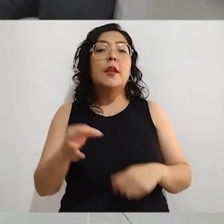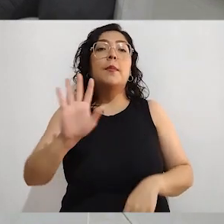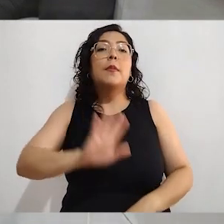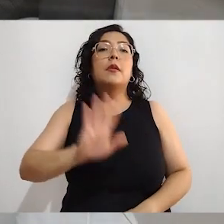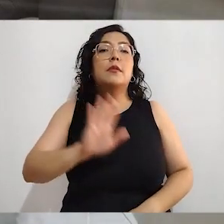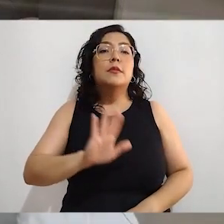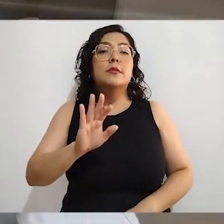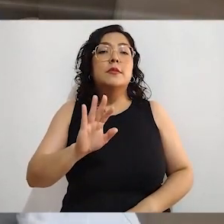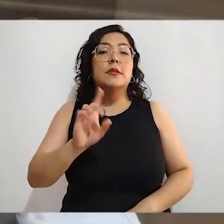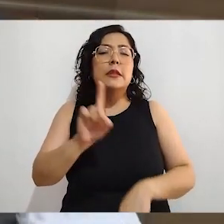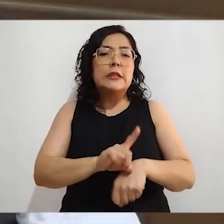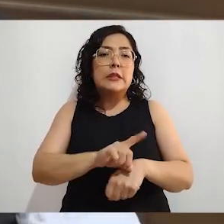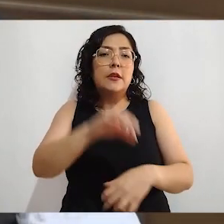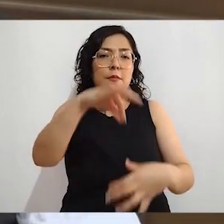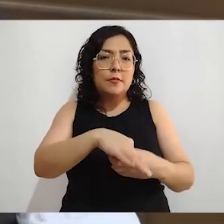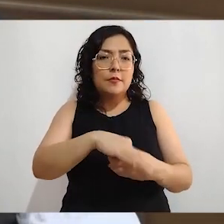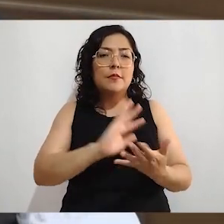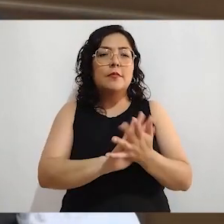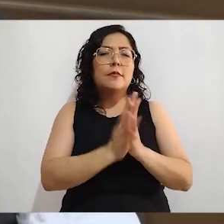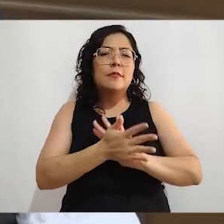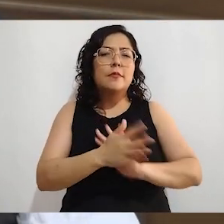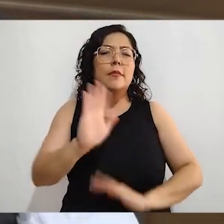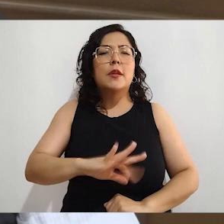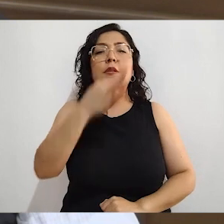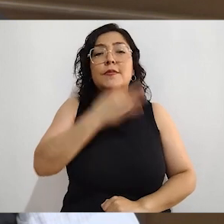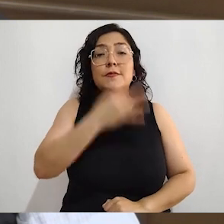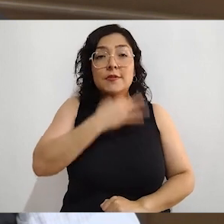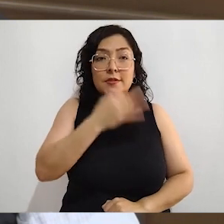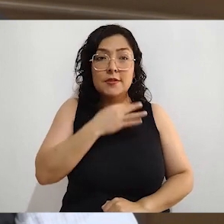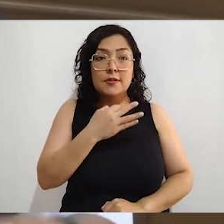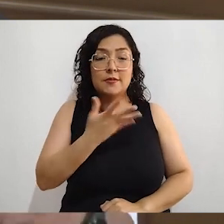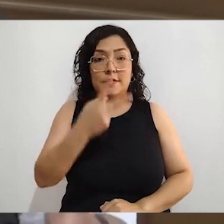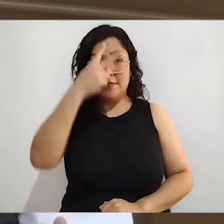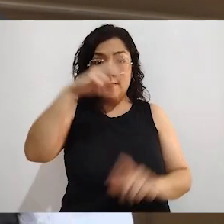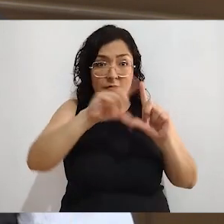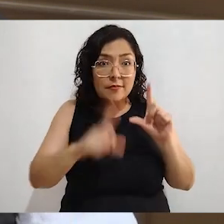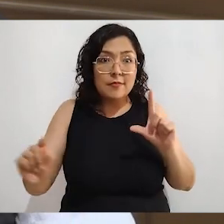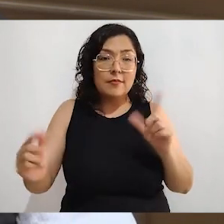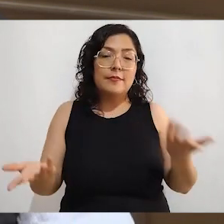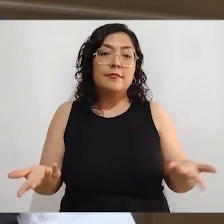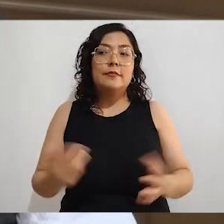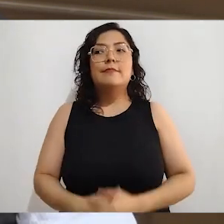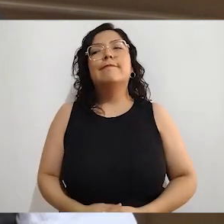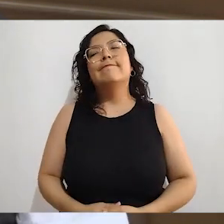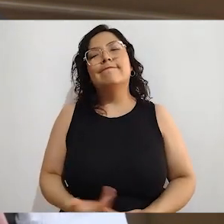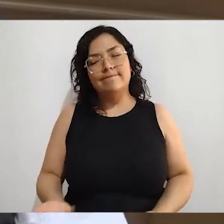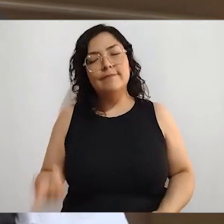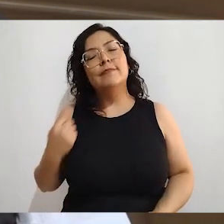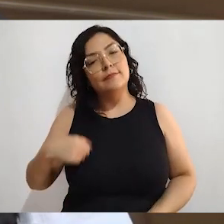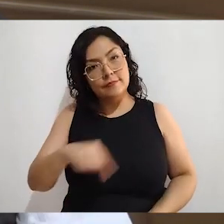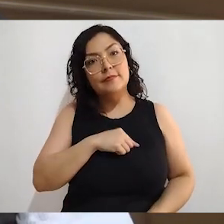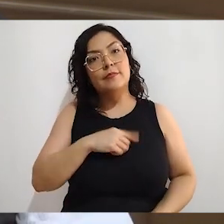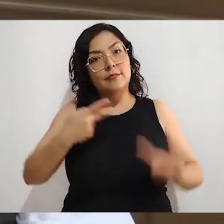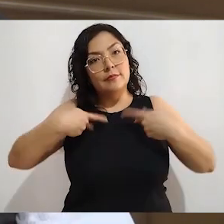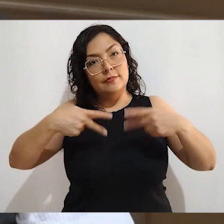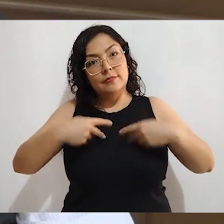fiesta ciudadana, es la forma como la ciudadanía mexicana, en este caso coahuilense, le damos contenido